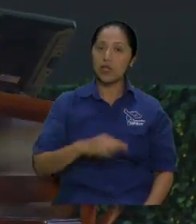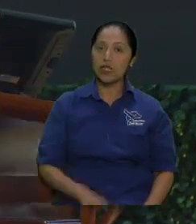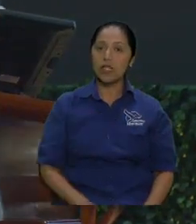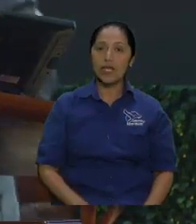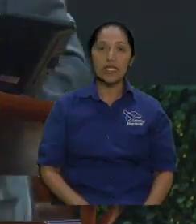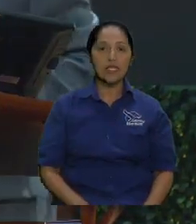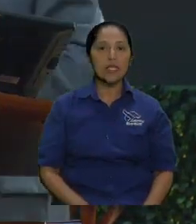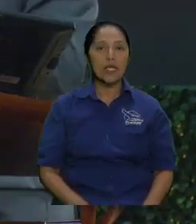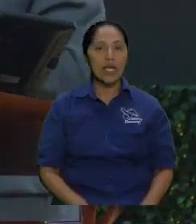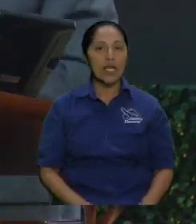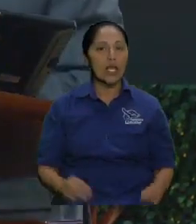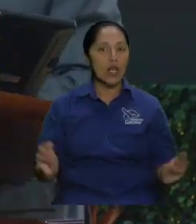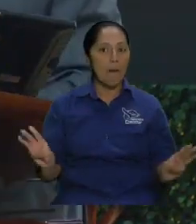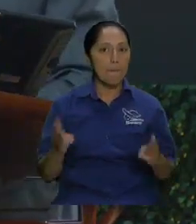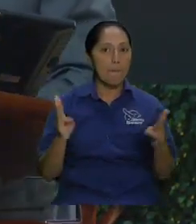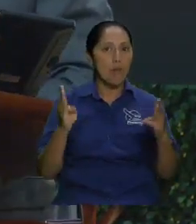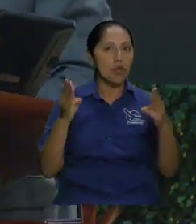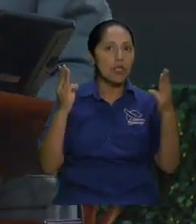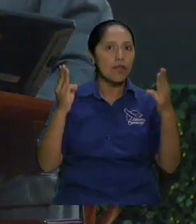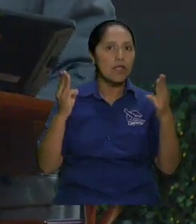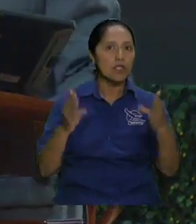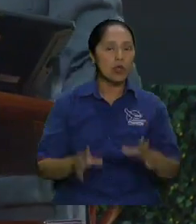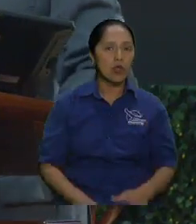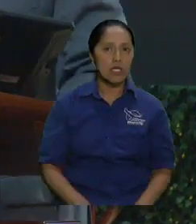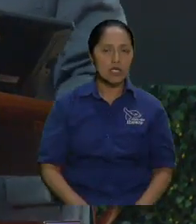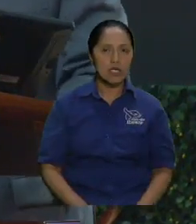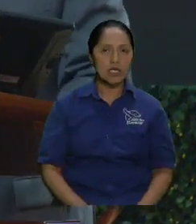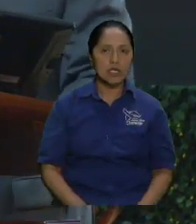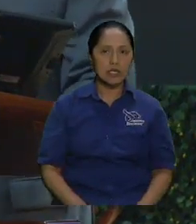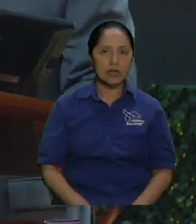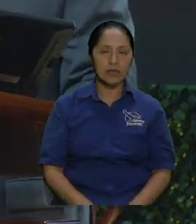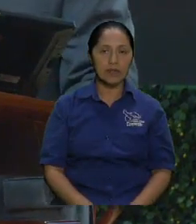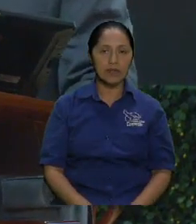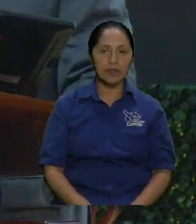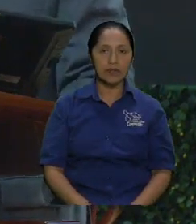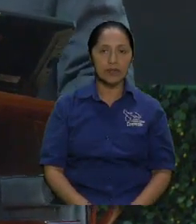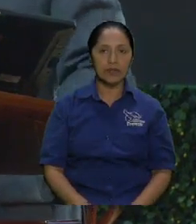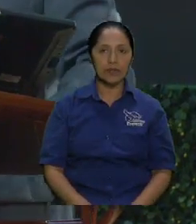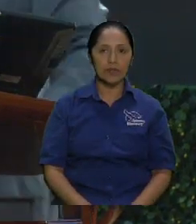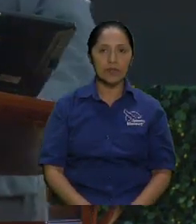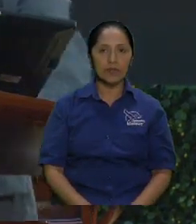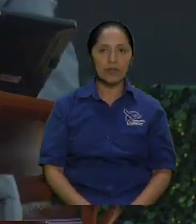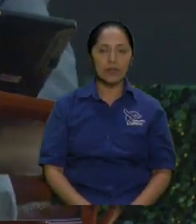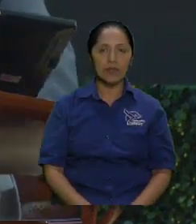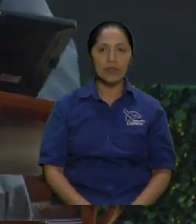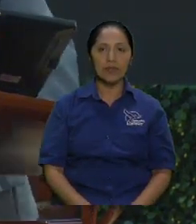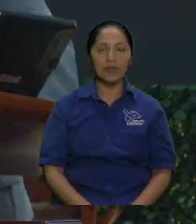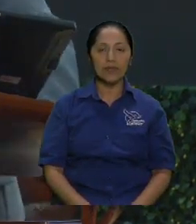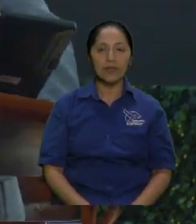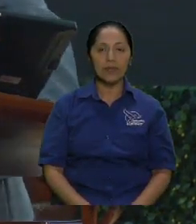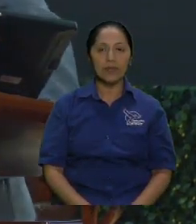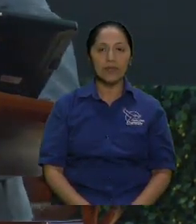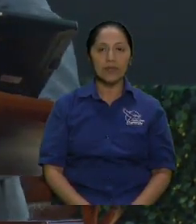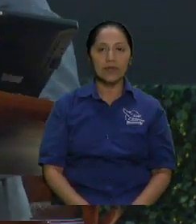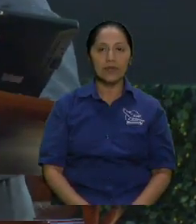bueno pero quiero seguir quiero seguir porque quiero llegar a lo evolutivo y hermano el tiempo avanza